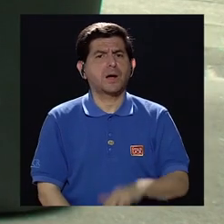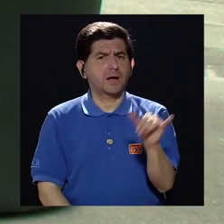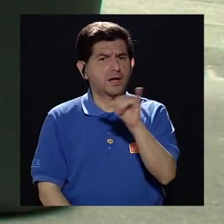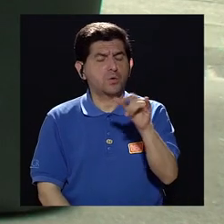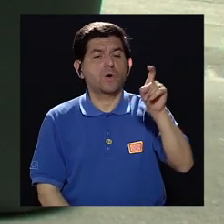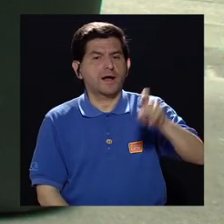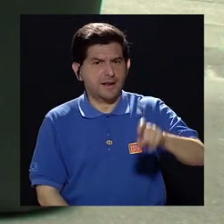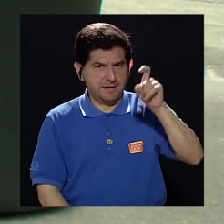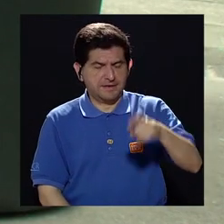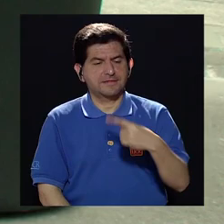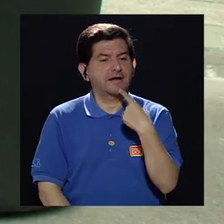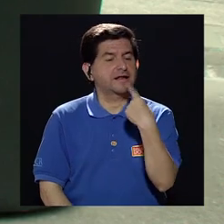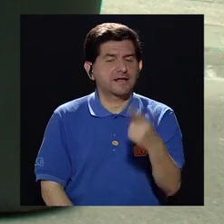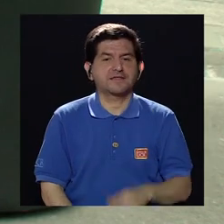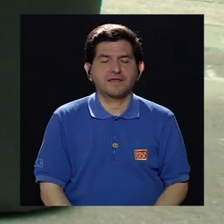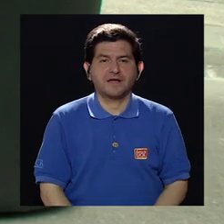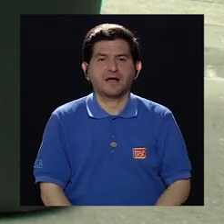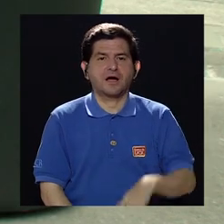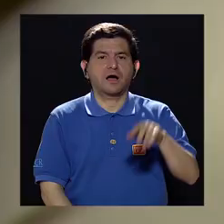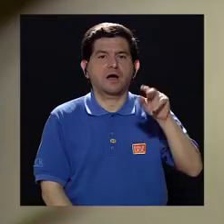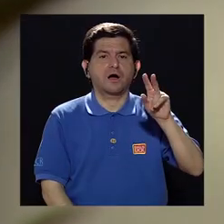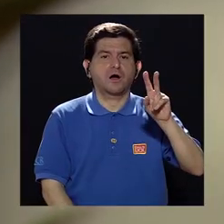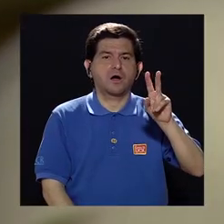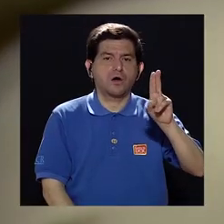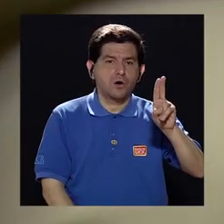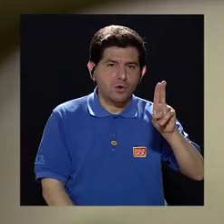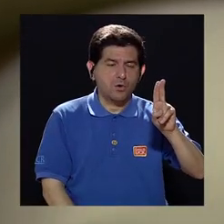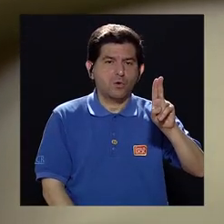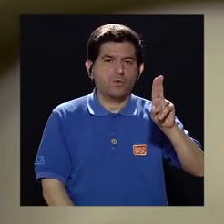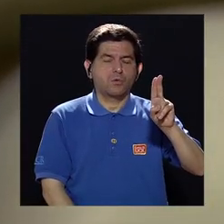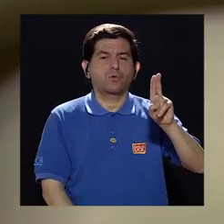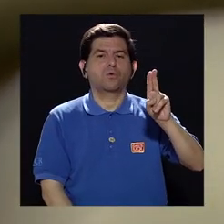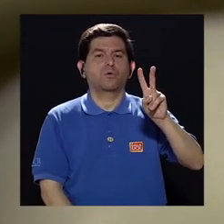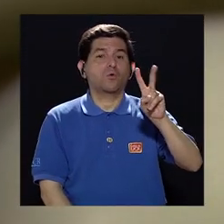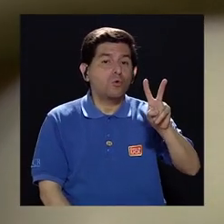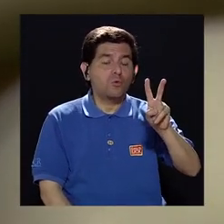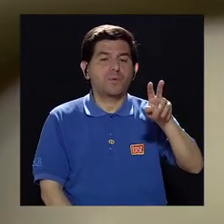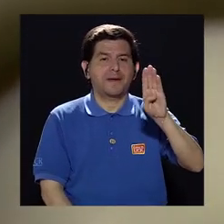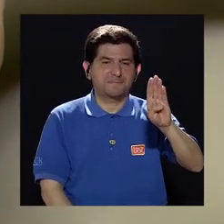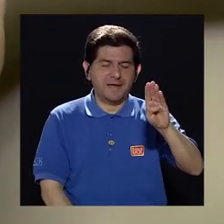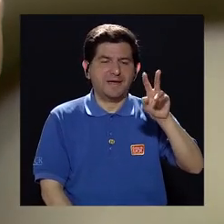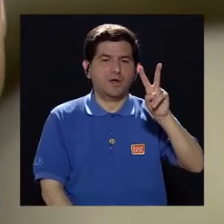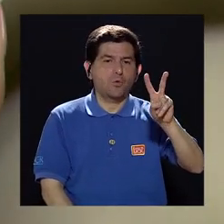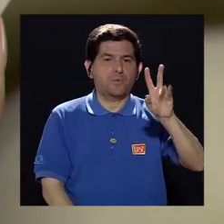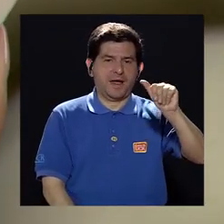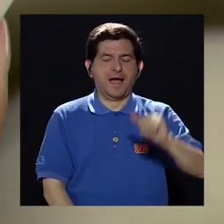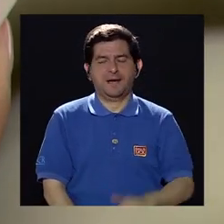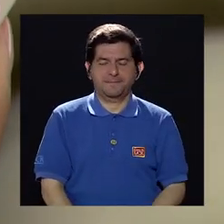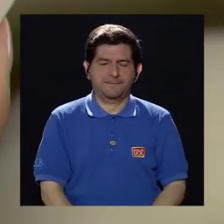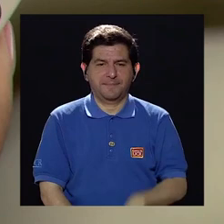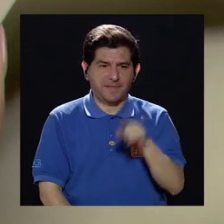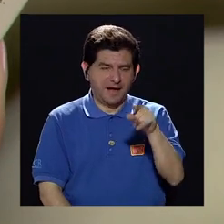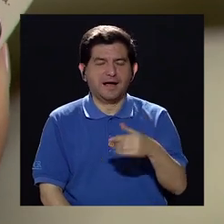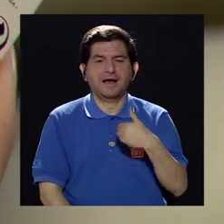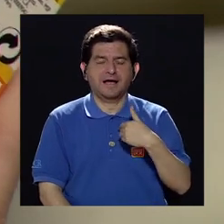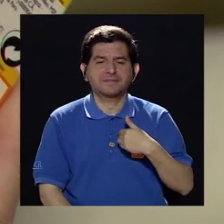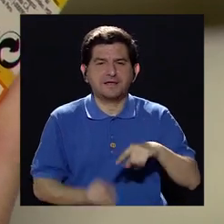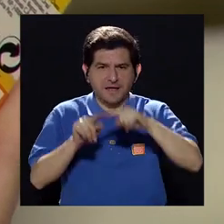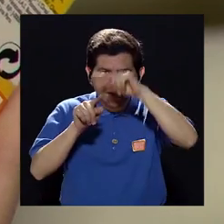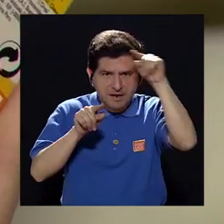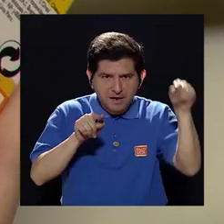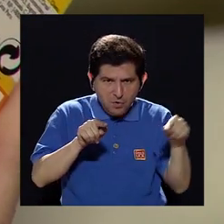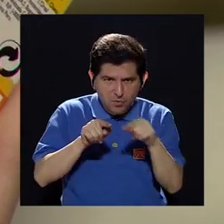También necesitamos que diga VB más VA. El VA viene con una